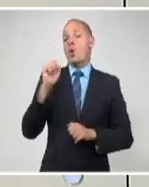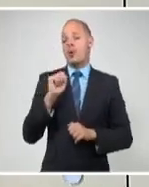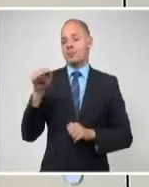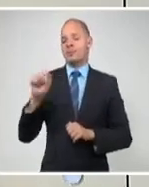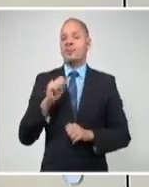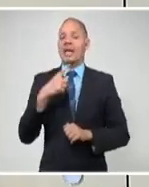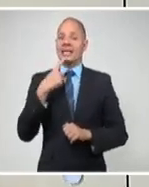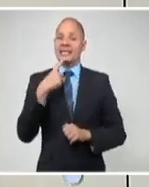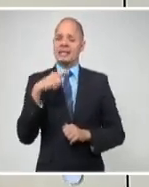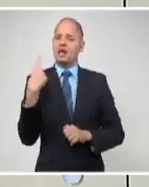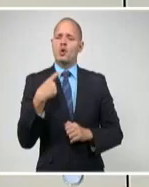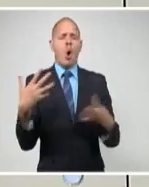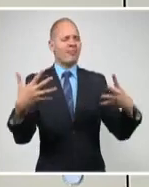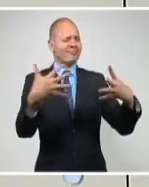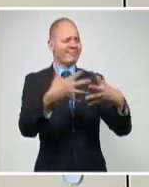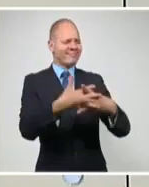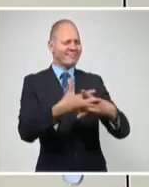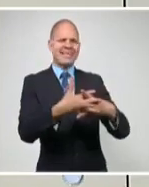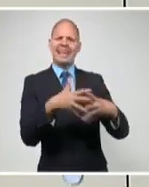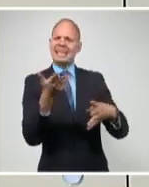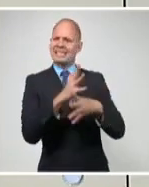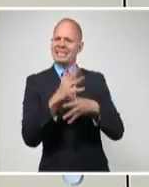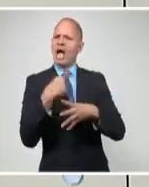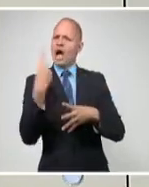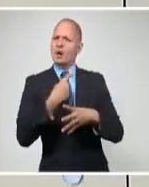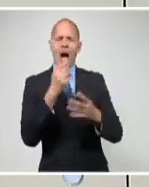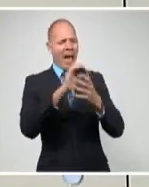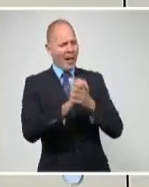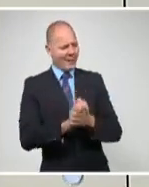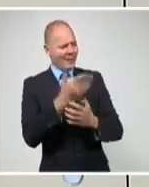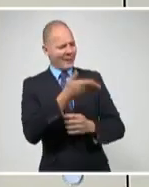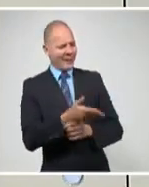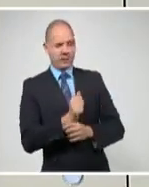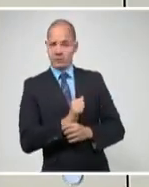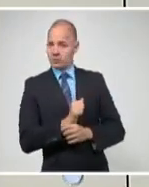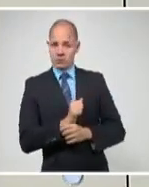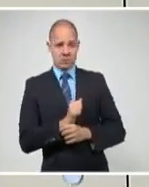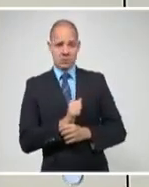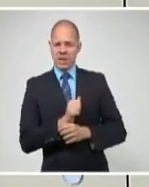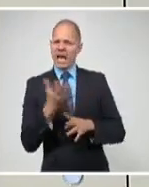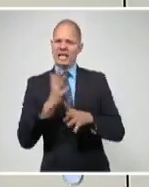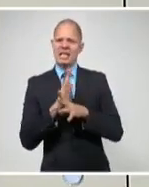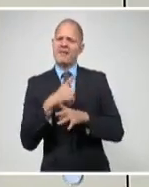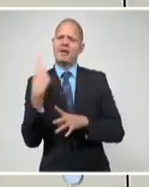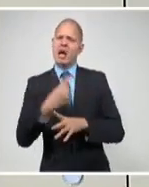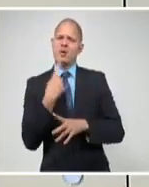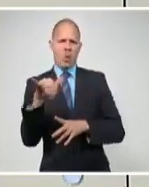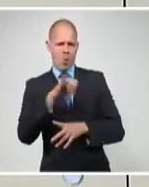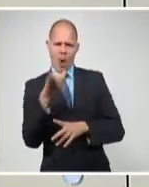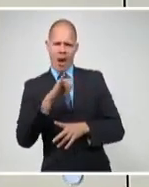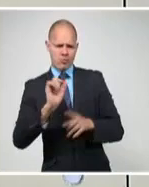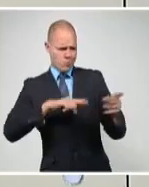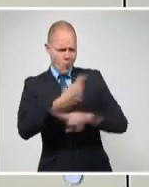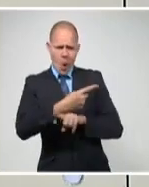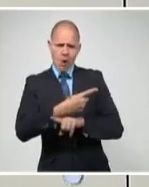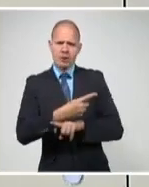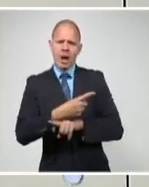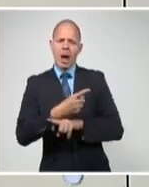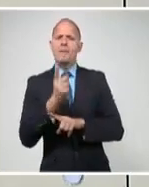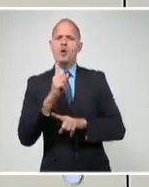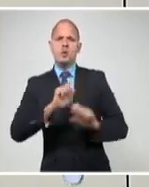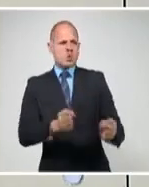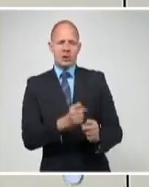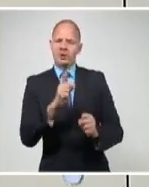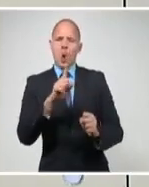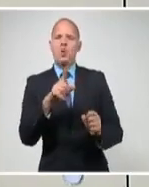regalo al régimen represivo, es un acto subversivo. Nada nuevo bajo el sol, pero es mi trabajo recordar